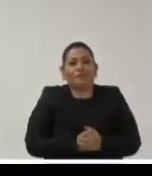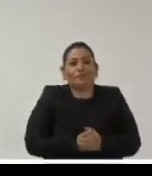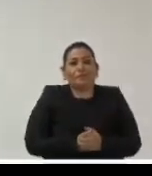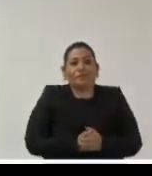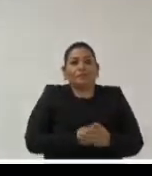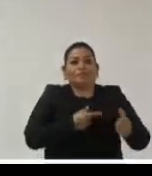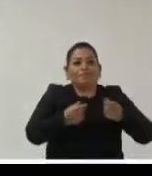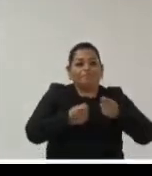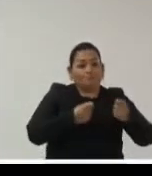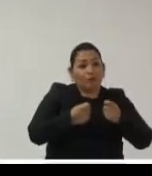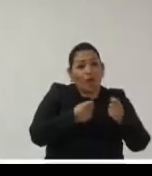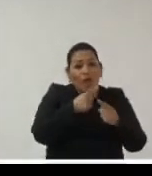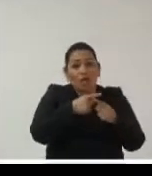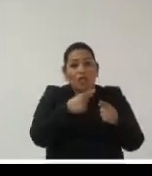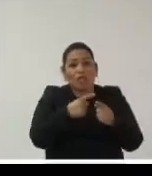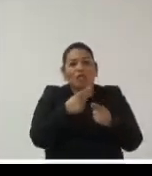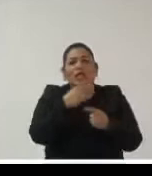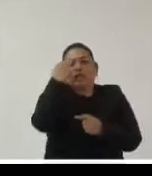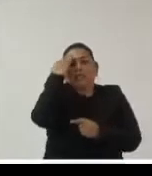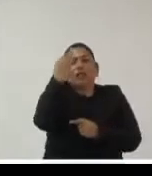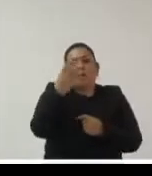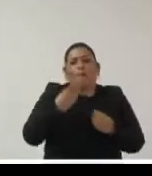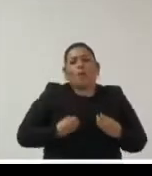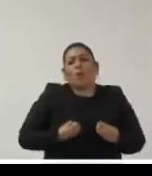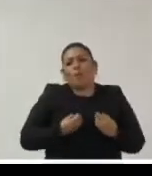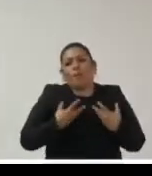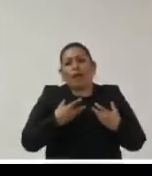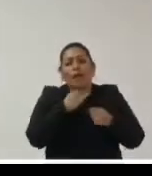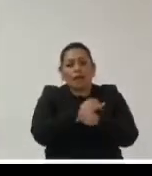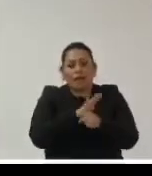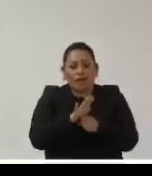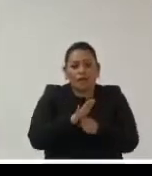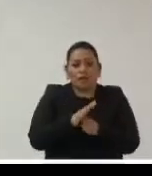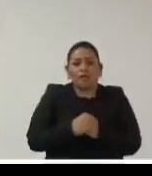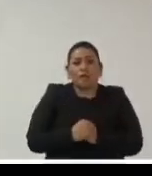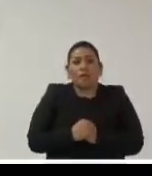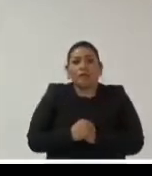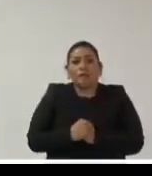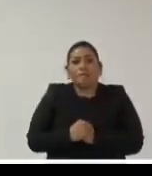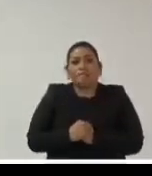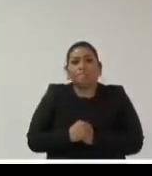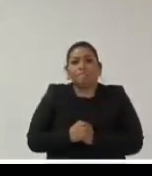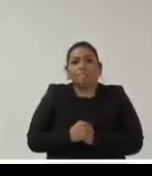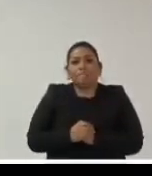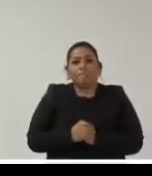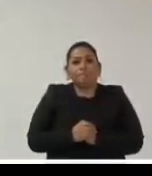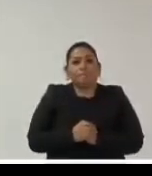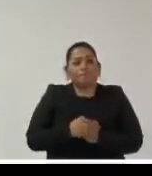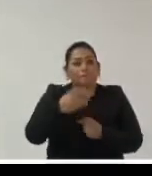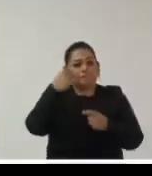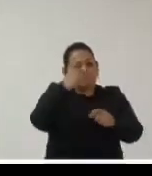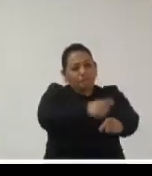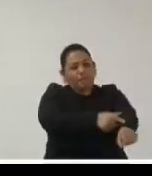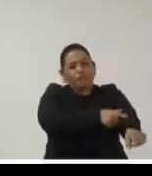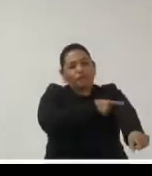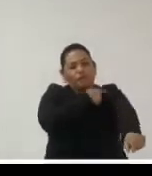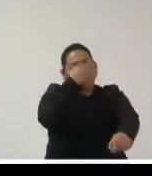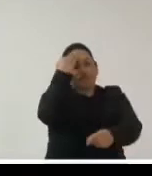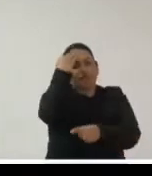de gestionar el ciclo de vida de los documentos de los registros y de los datos a lo largo del tiempo